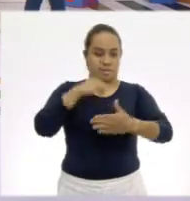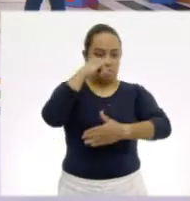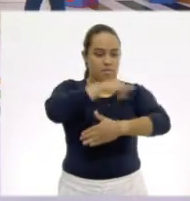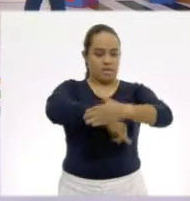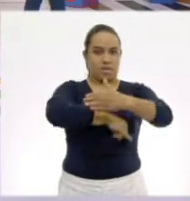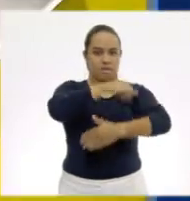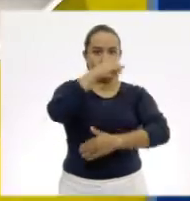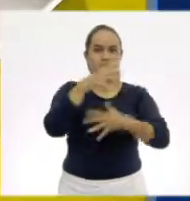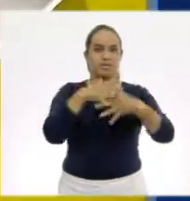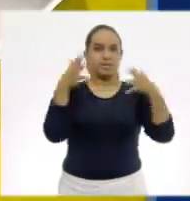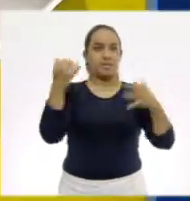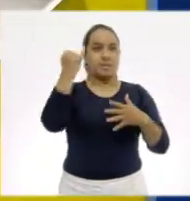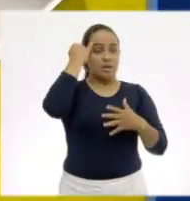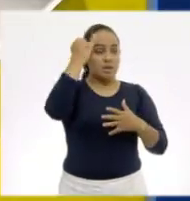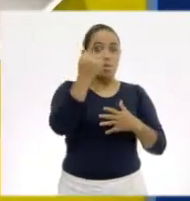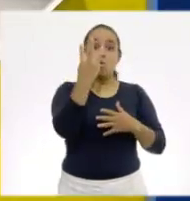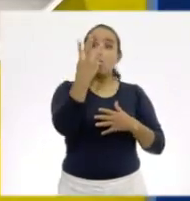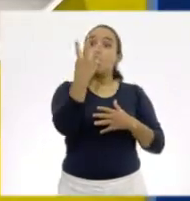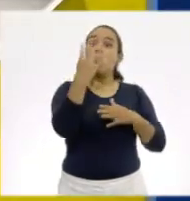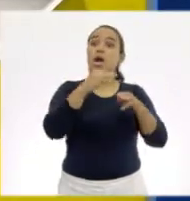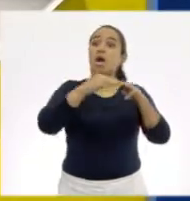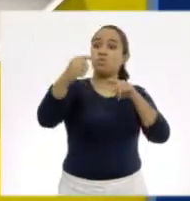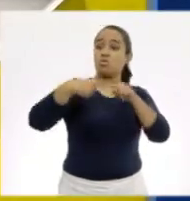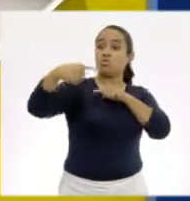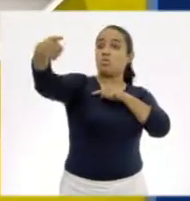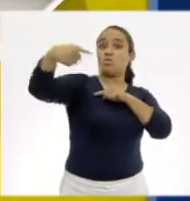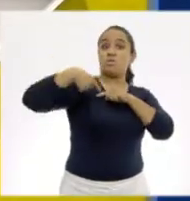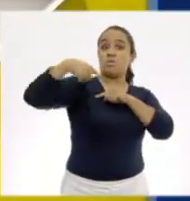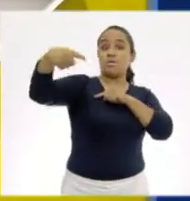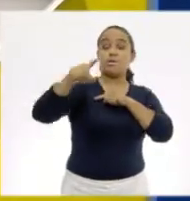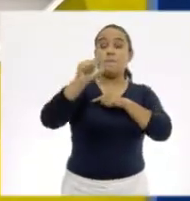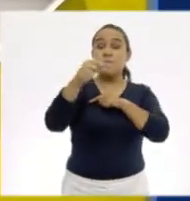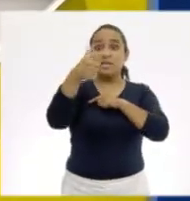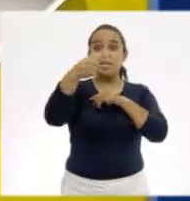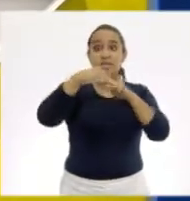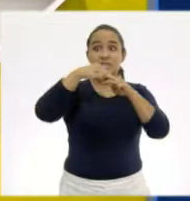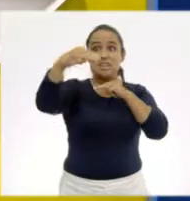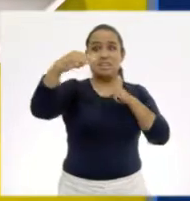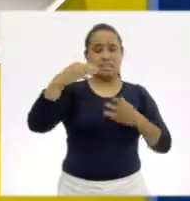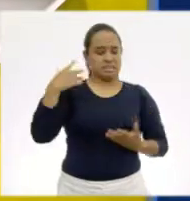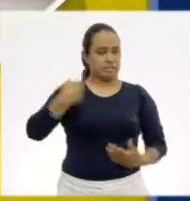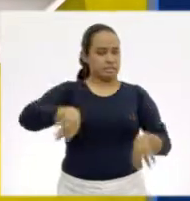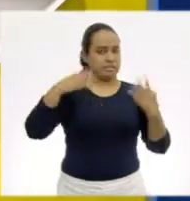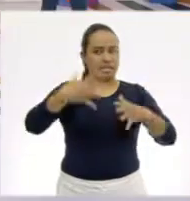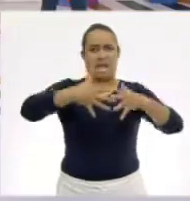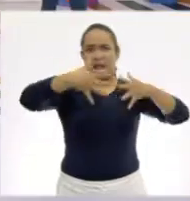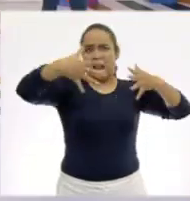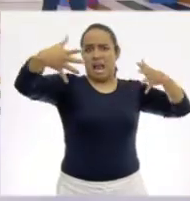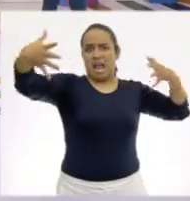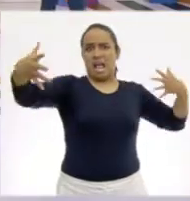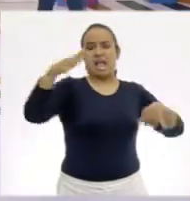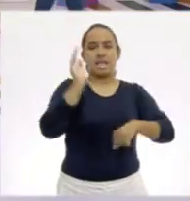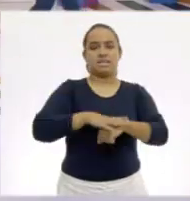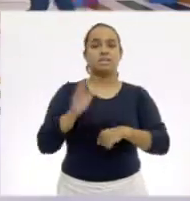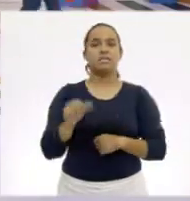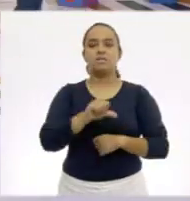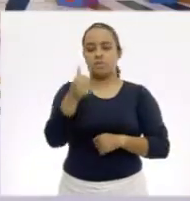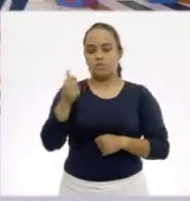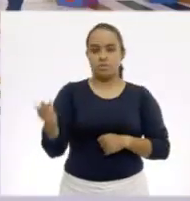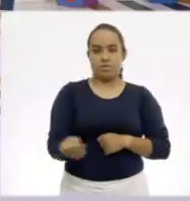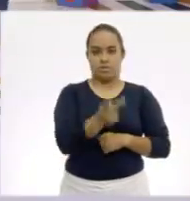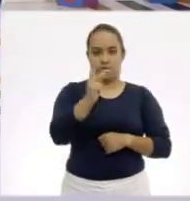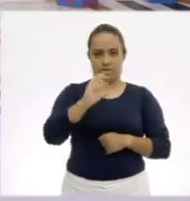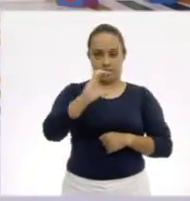ballenas. imaginas? Aquí son 4 metros, Pilar. ¿Te imaginas? ¿27? Es muchísimo, grande. Vamos con la pregunta C,